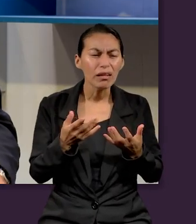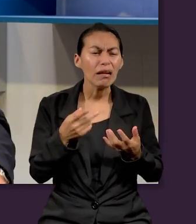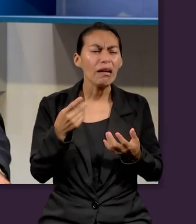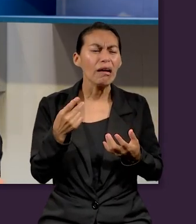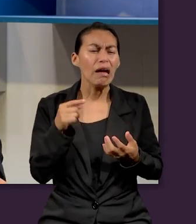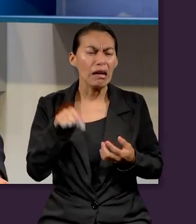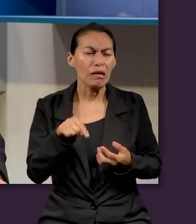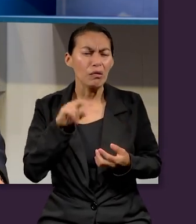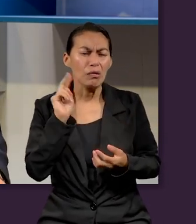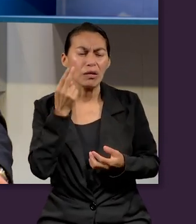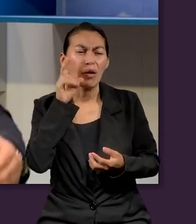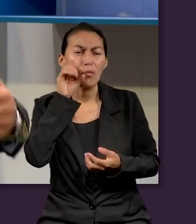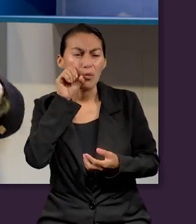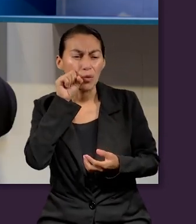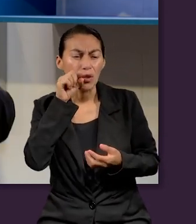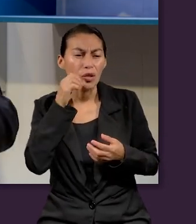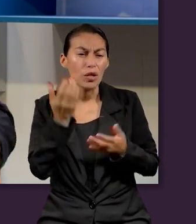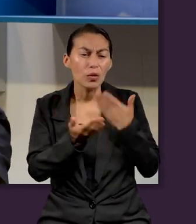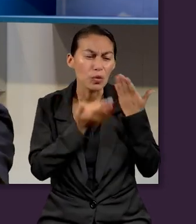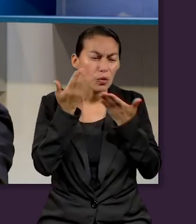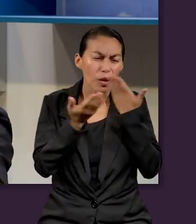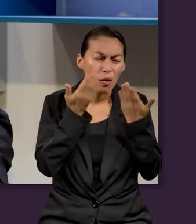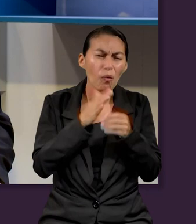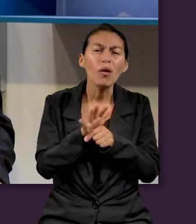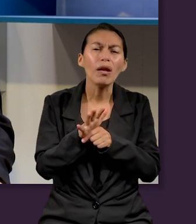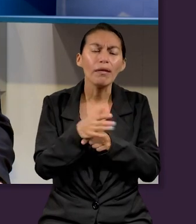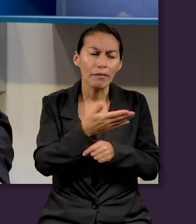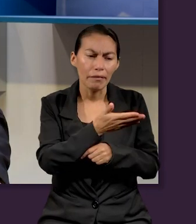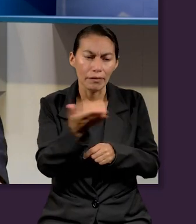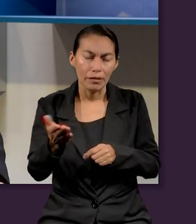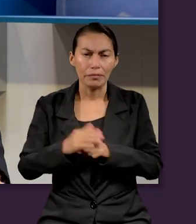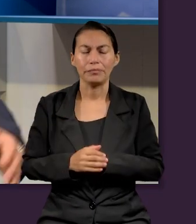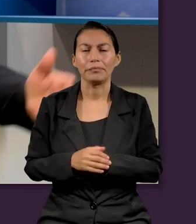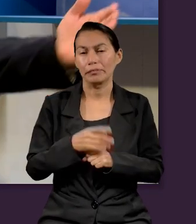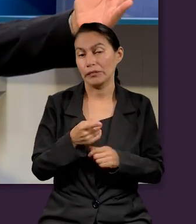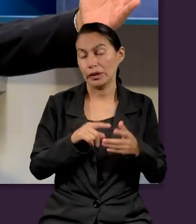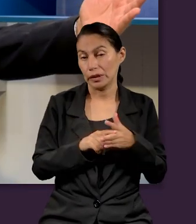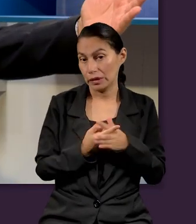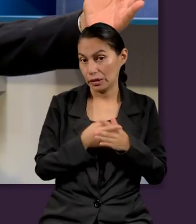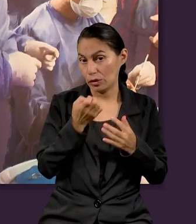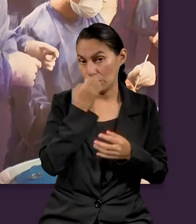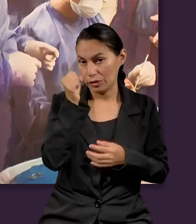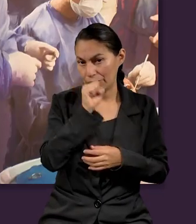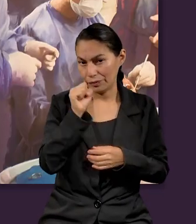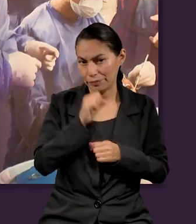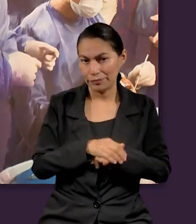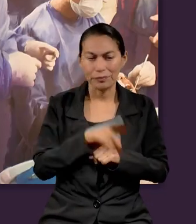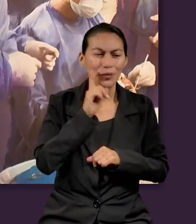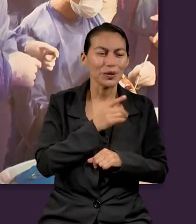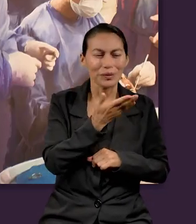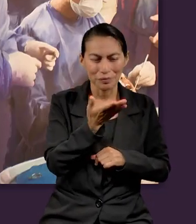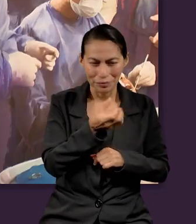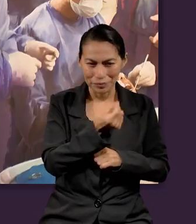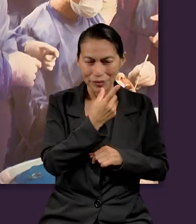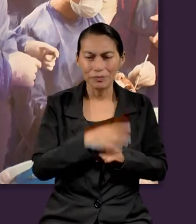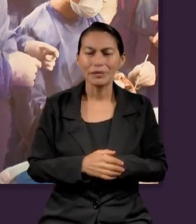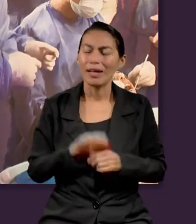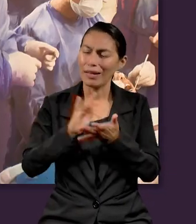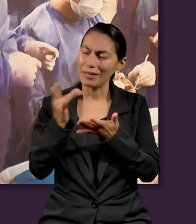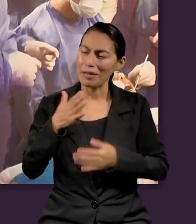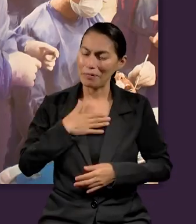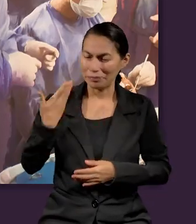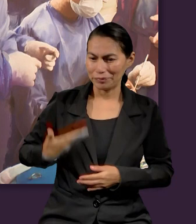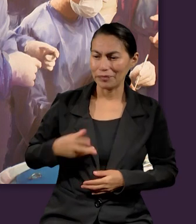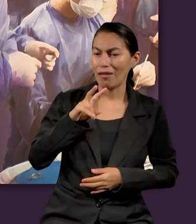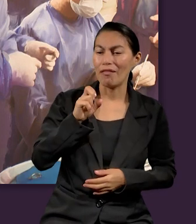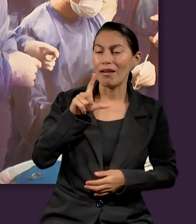estudiando en la Universidad de Montemorelos, quienes van a iniciar con esta escuela sabática universitaria. Primero las damas. Gracias, mi nombre es Valeria Mora